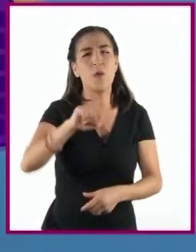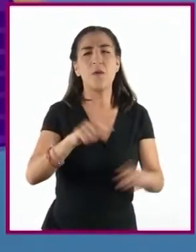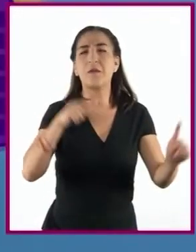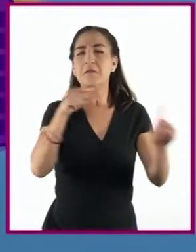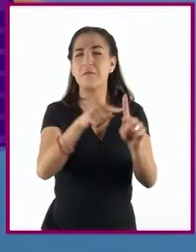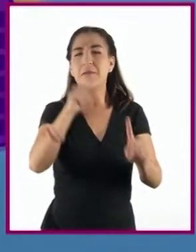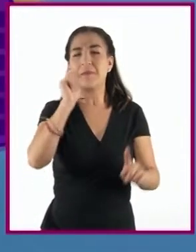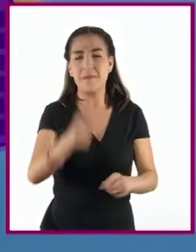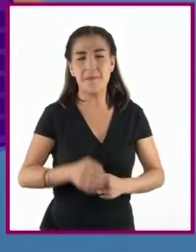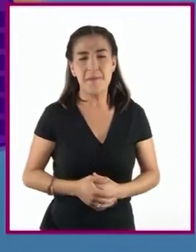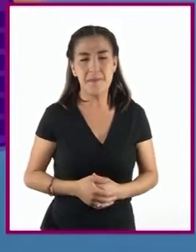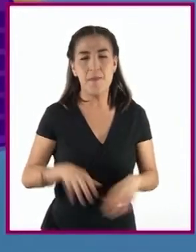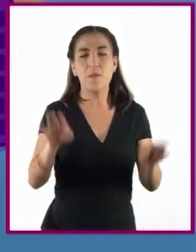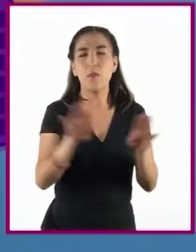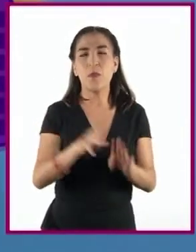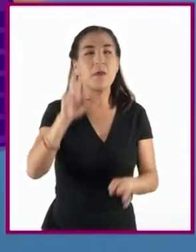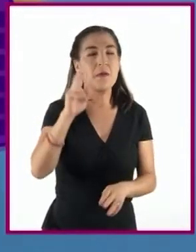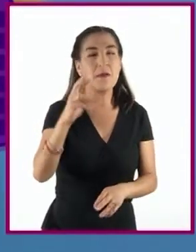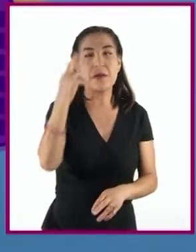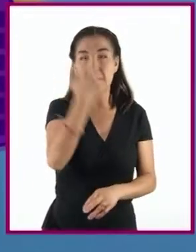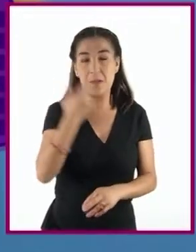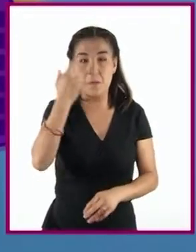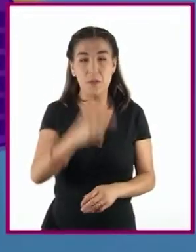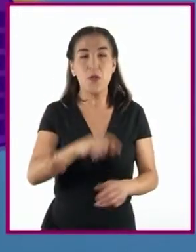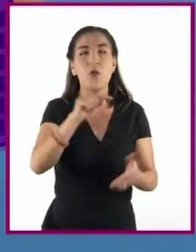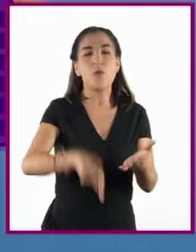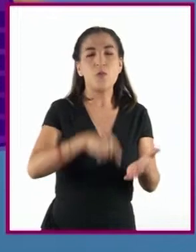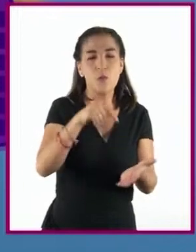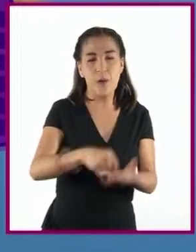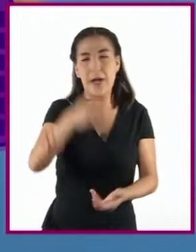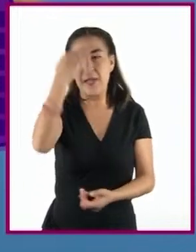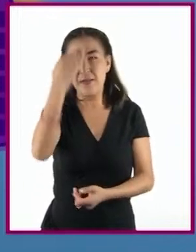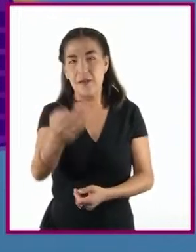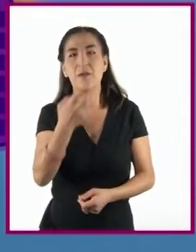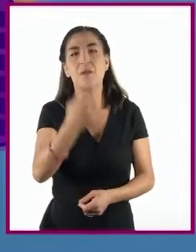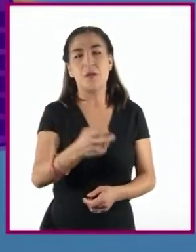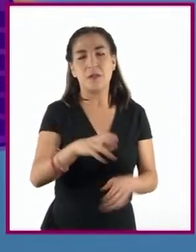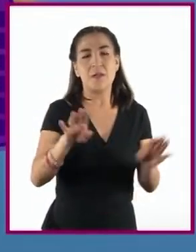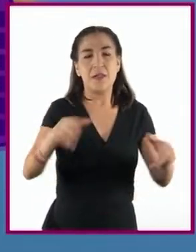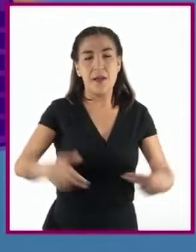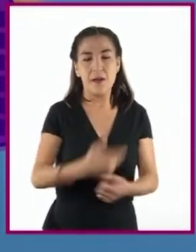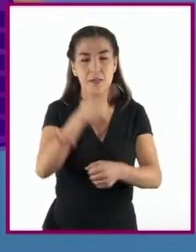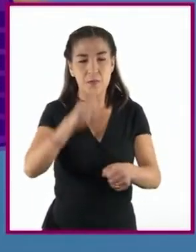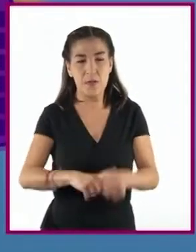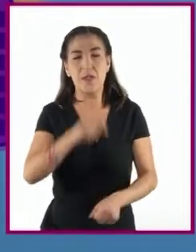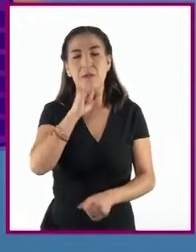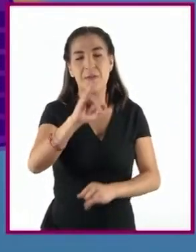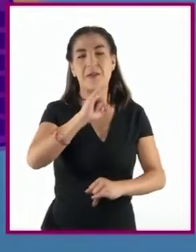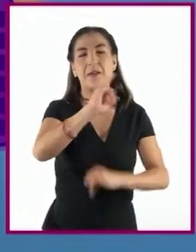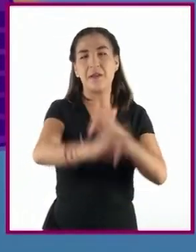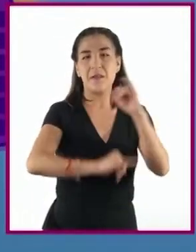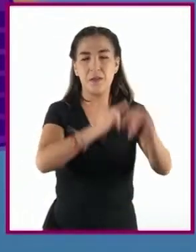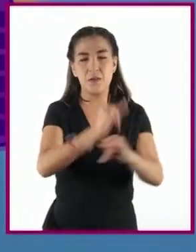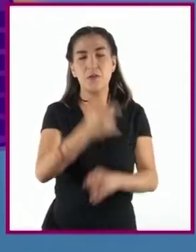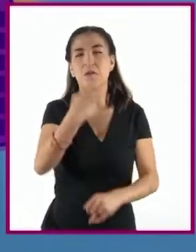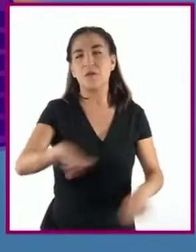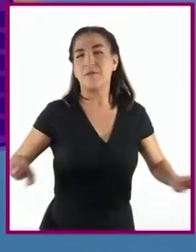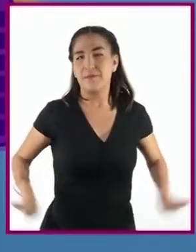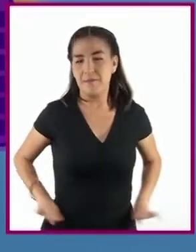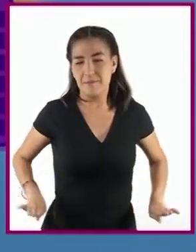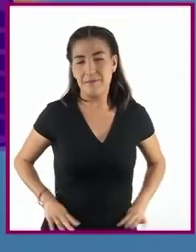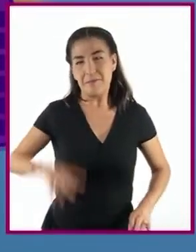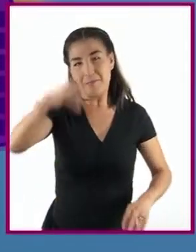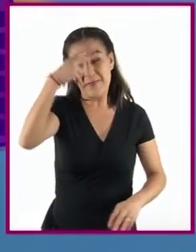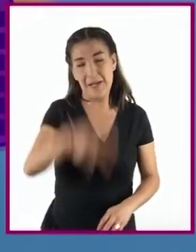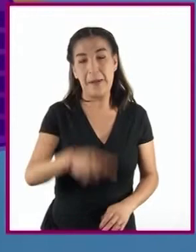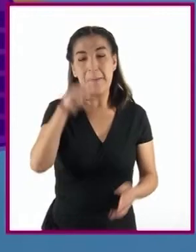ubicar temporal y espacialmente los acontecimientos nacionales e internacionales que caracterizaron a México entre